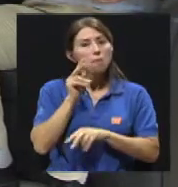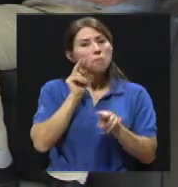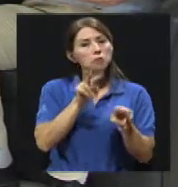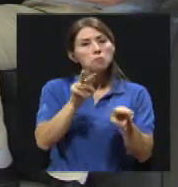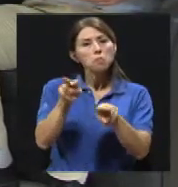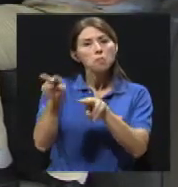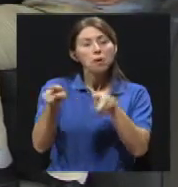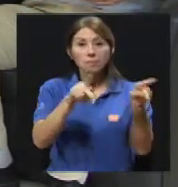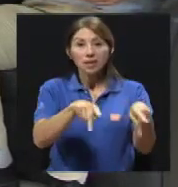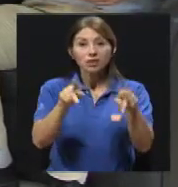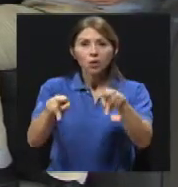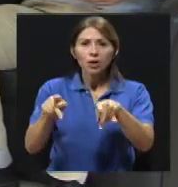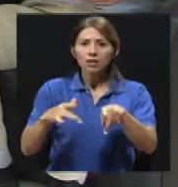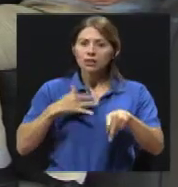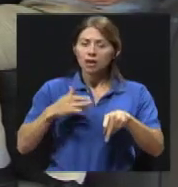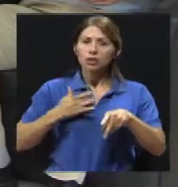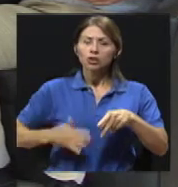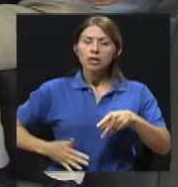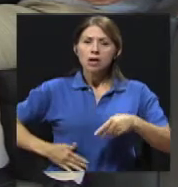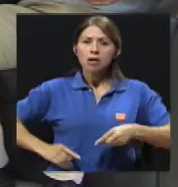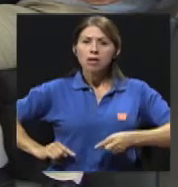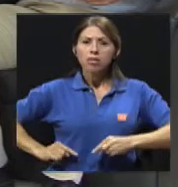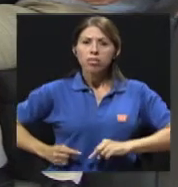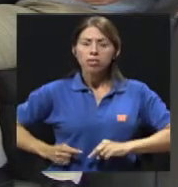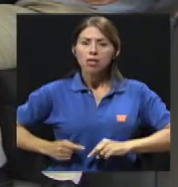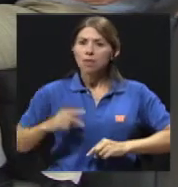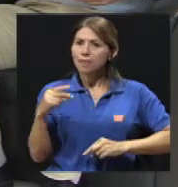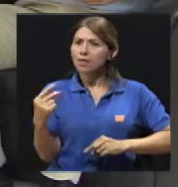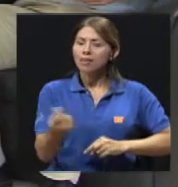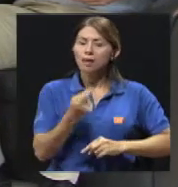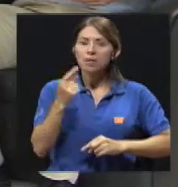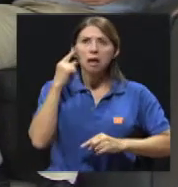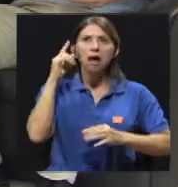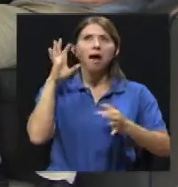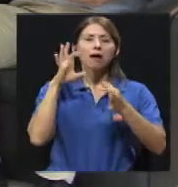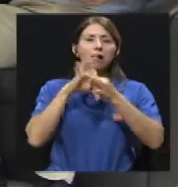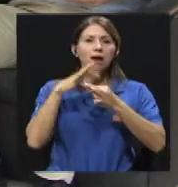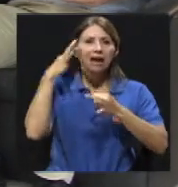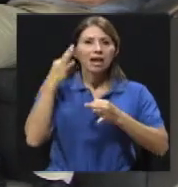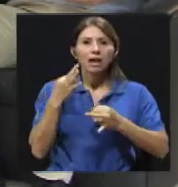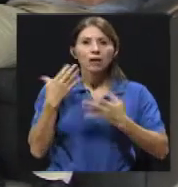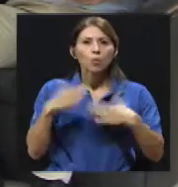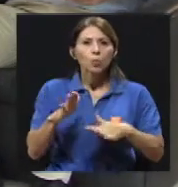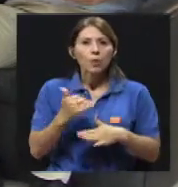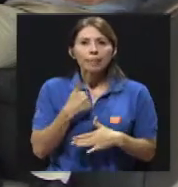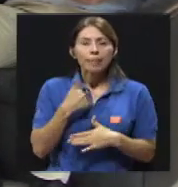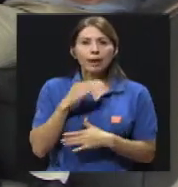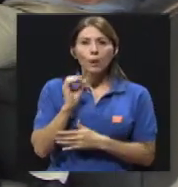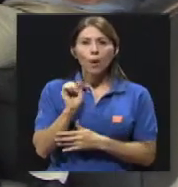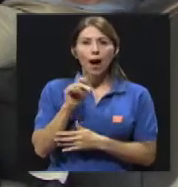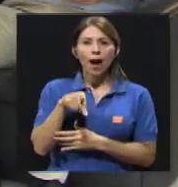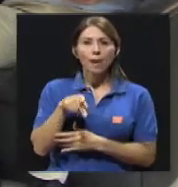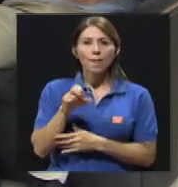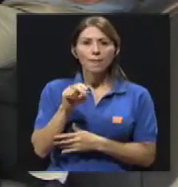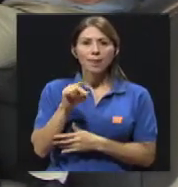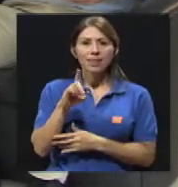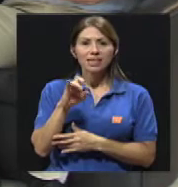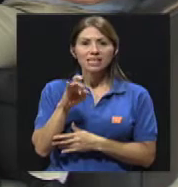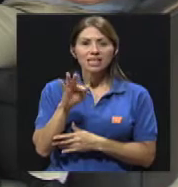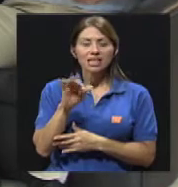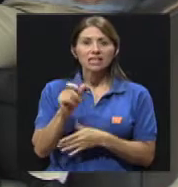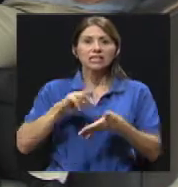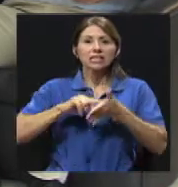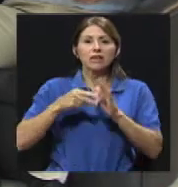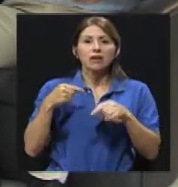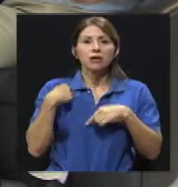normalmente cuando sienten dolor abdominal casi que inmediatamente lo asocian a tengo apendicitis, me van a operar, ¿verdad? Y